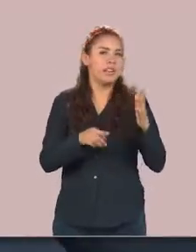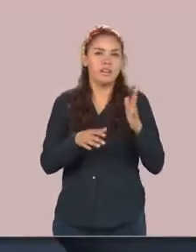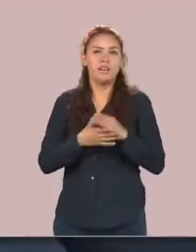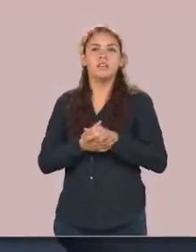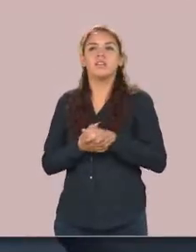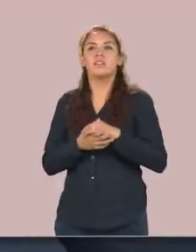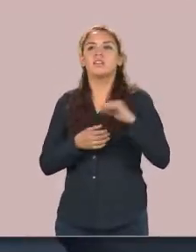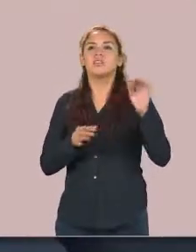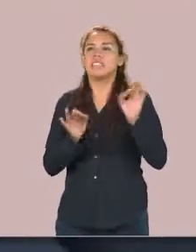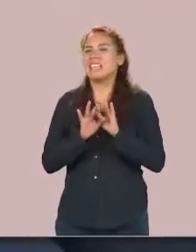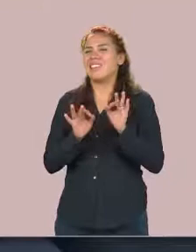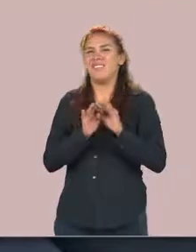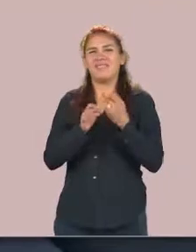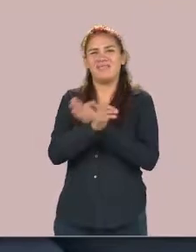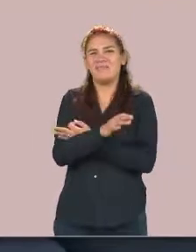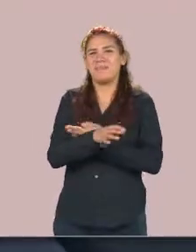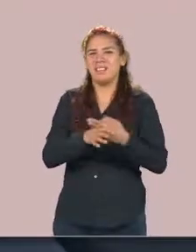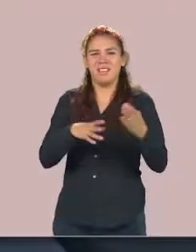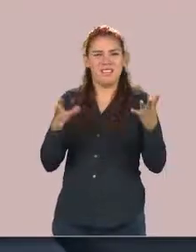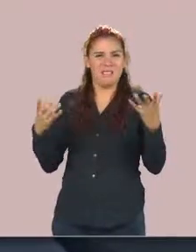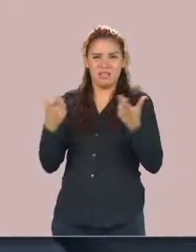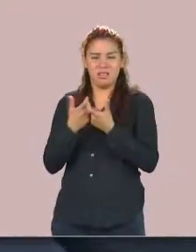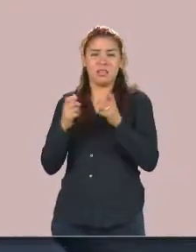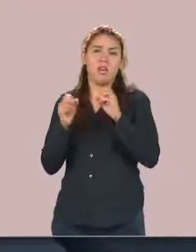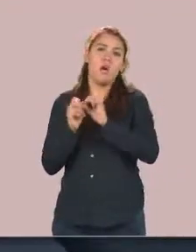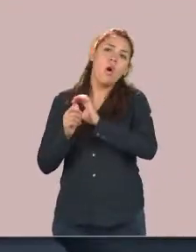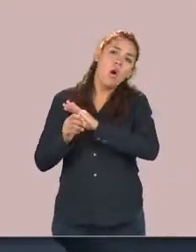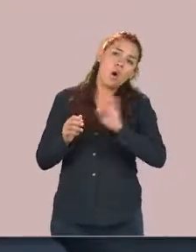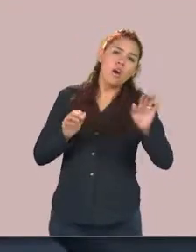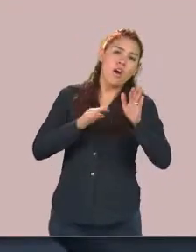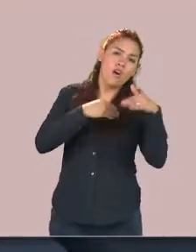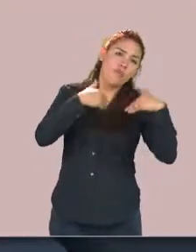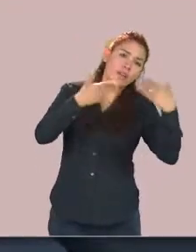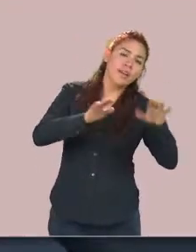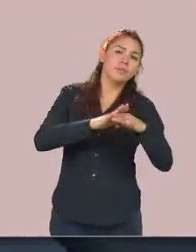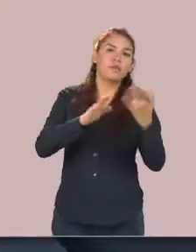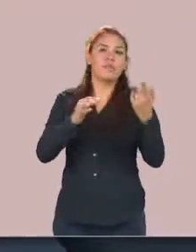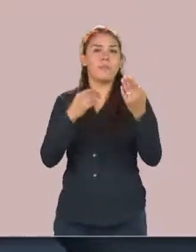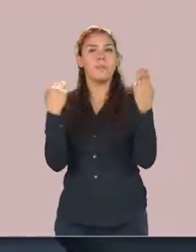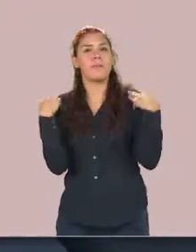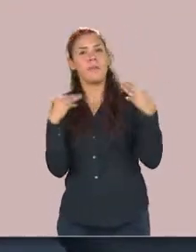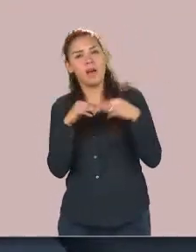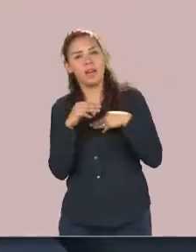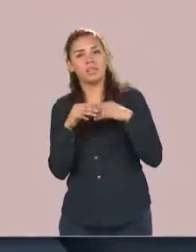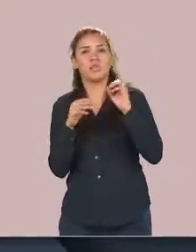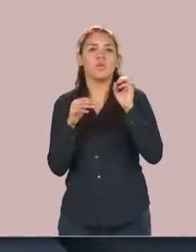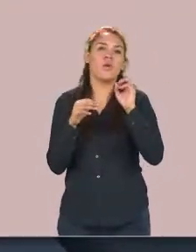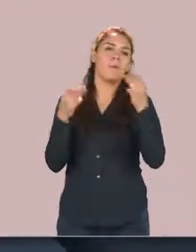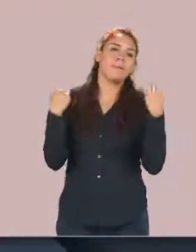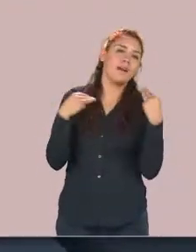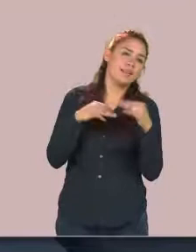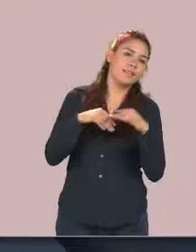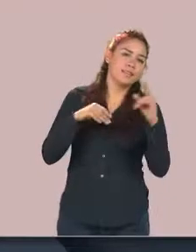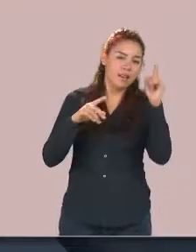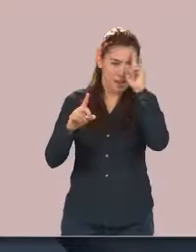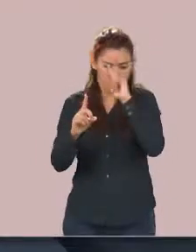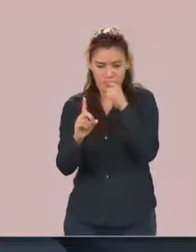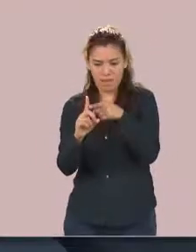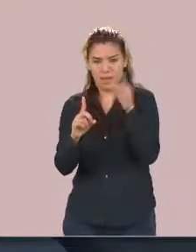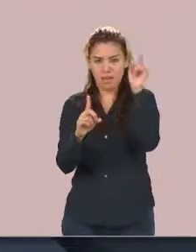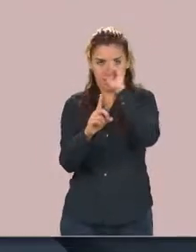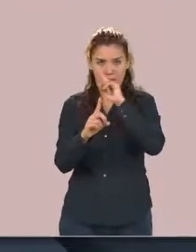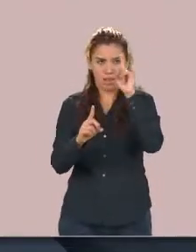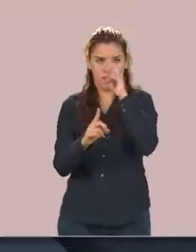o bien en el ámbito educativo un docente una docente una maestra un